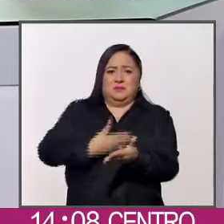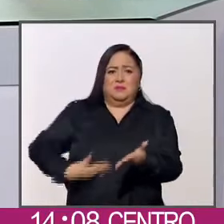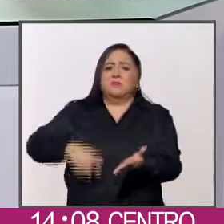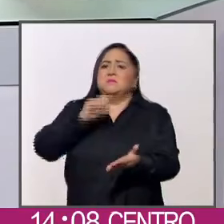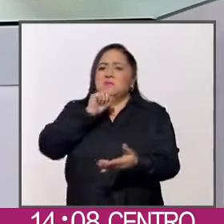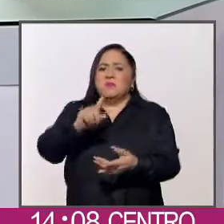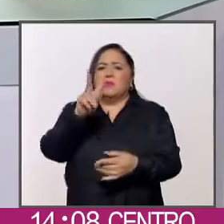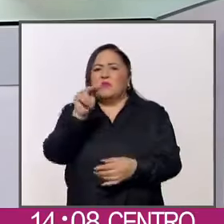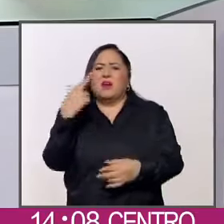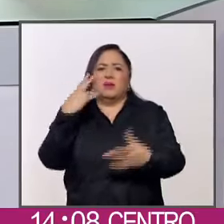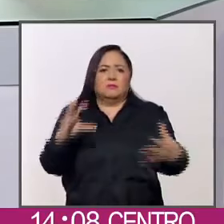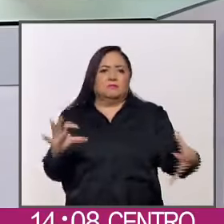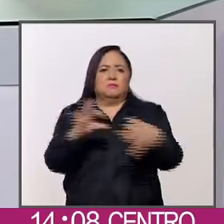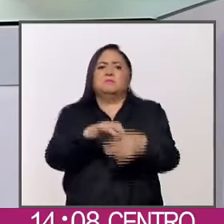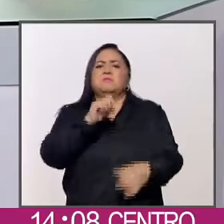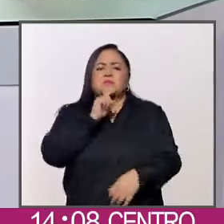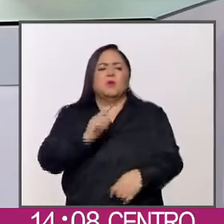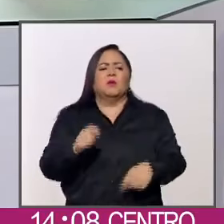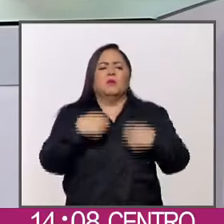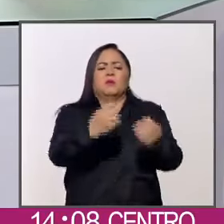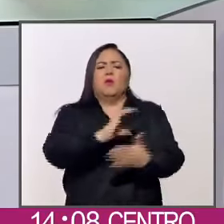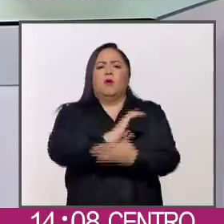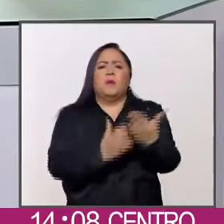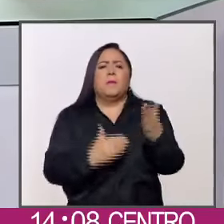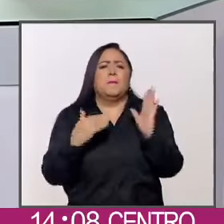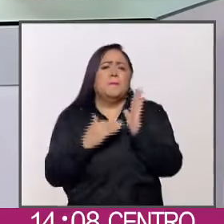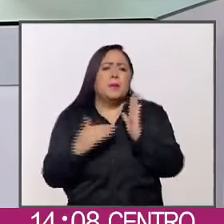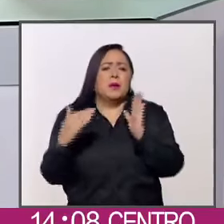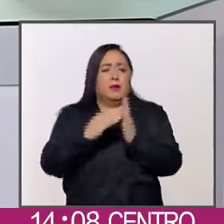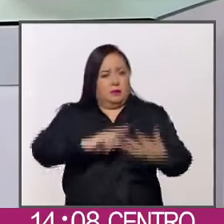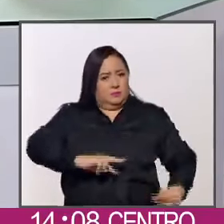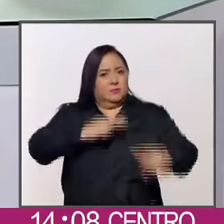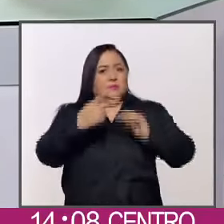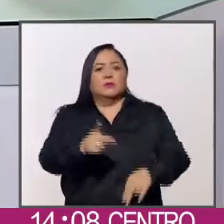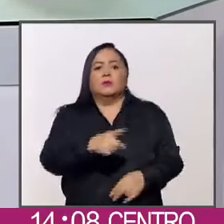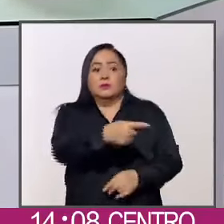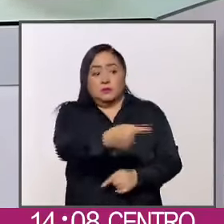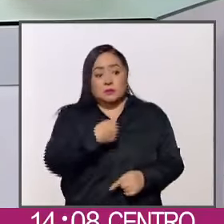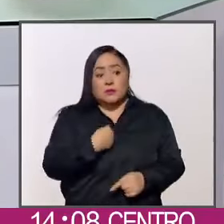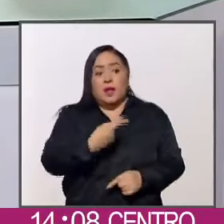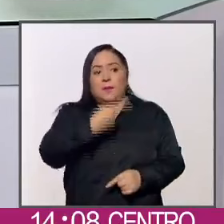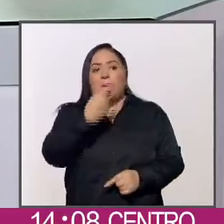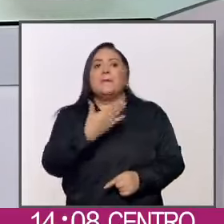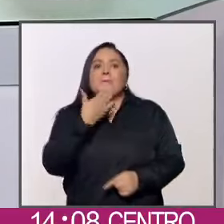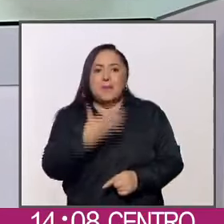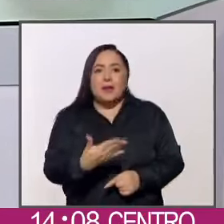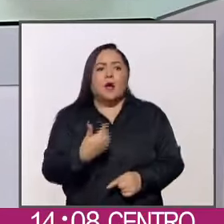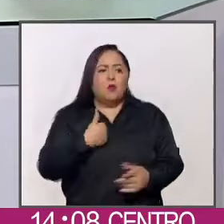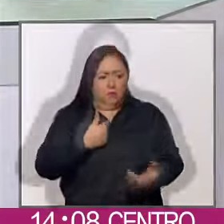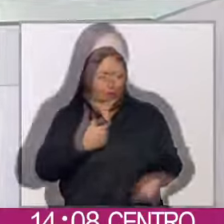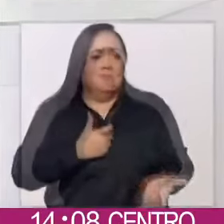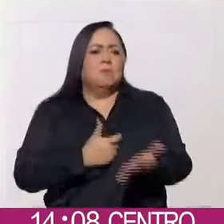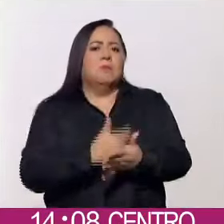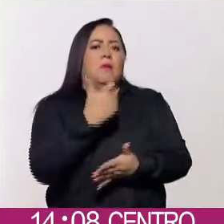de comunicación a los que otorgó contratos millonarios a cambio de hablar bien de su gobierno. Aquí la historia.